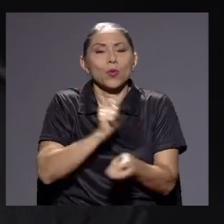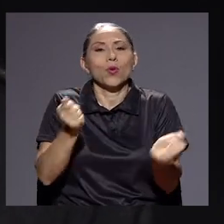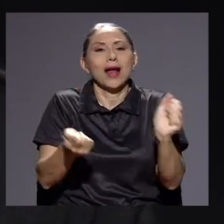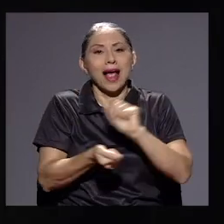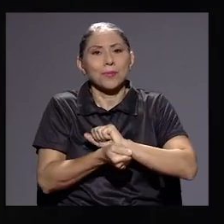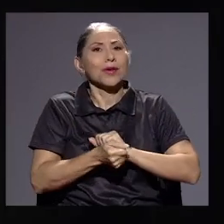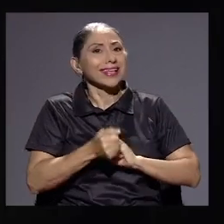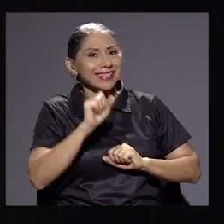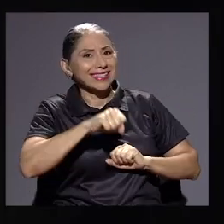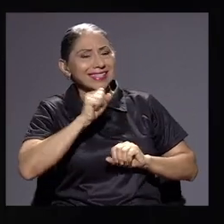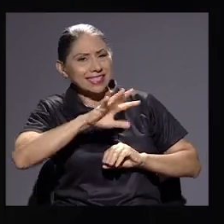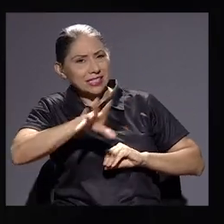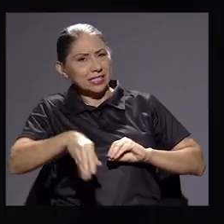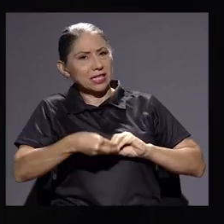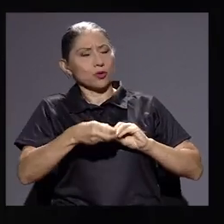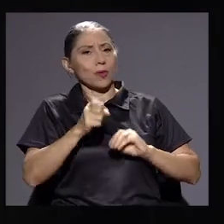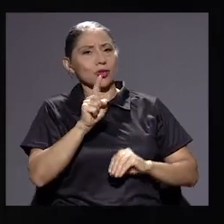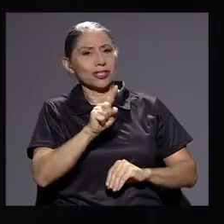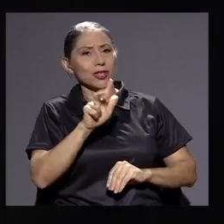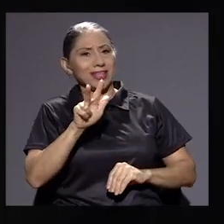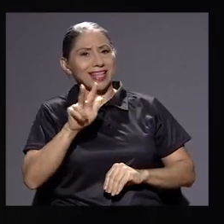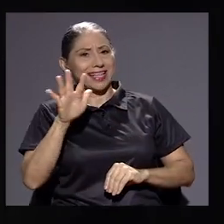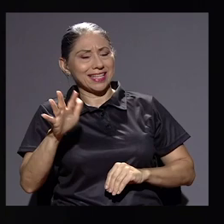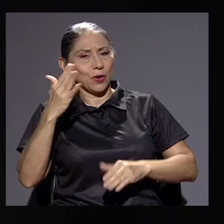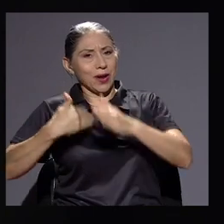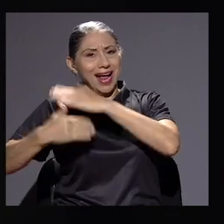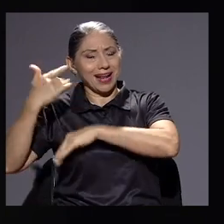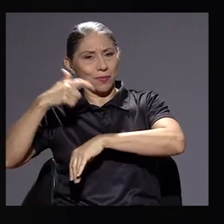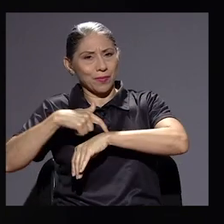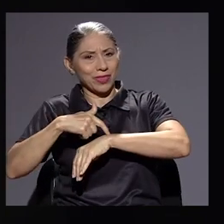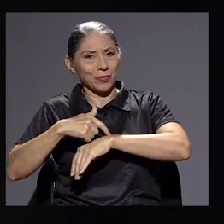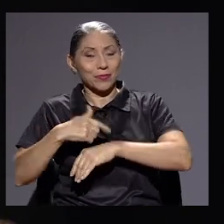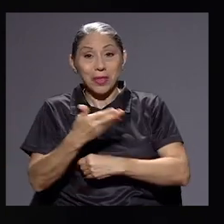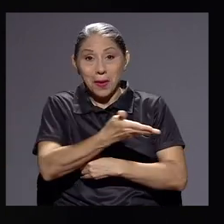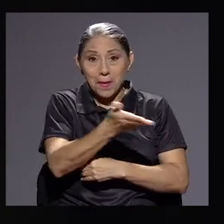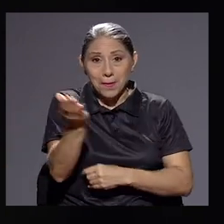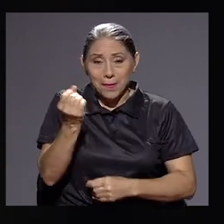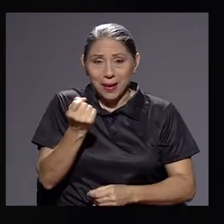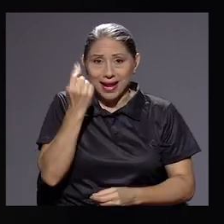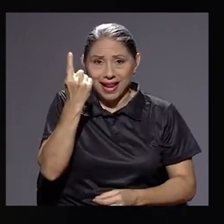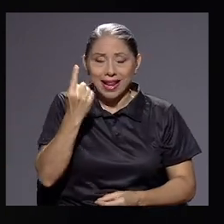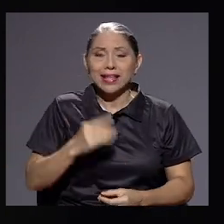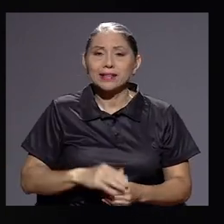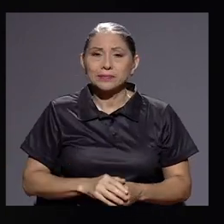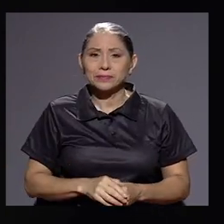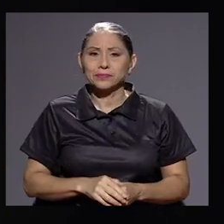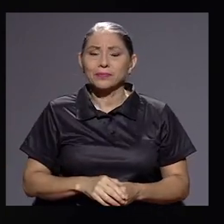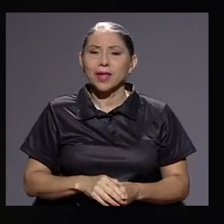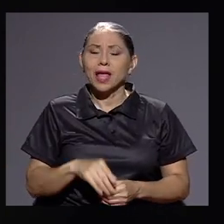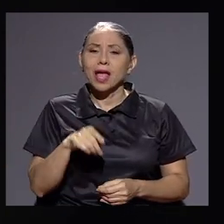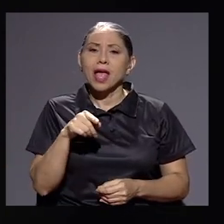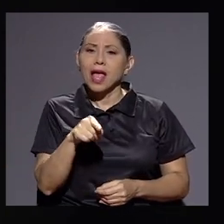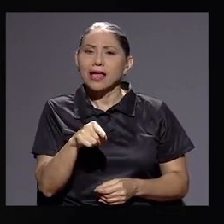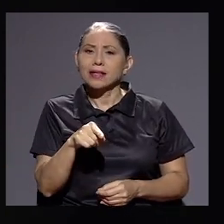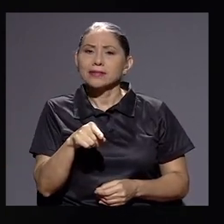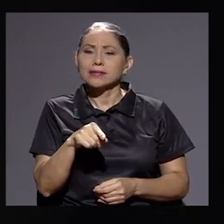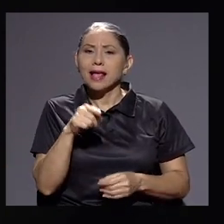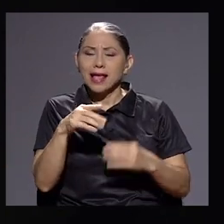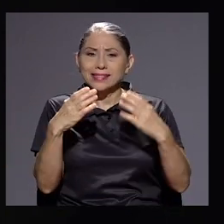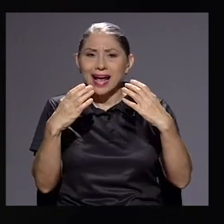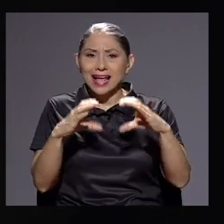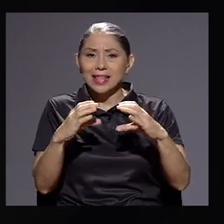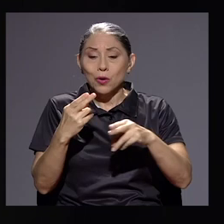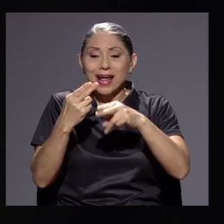cuáles eran. Se sumaron 135 en ese momento. Para que la gente entienda, esa